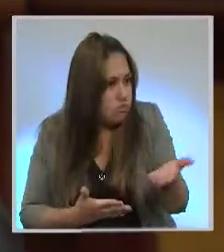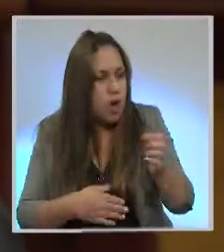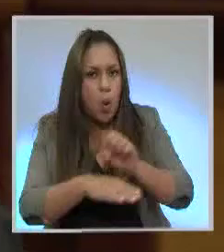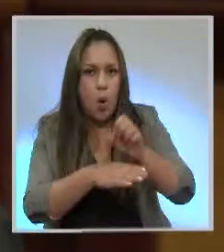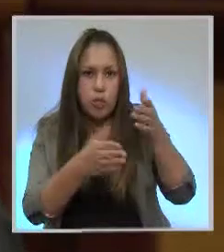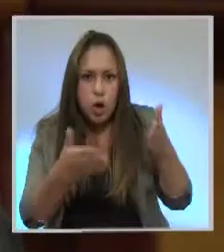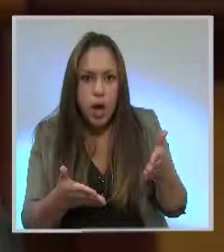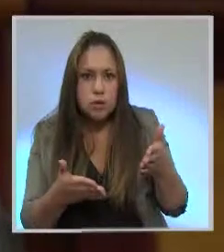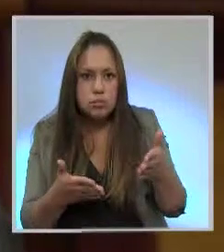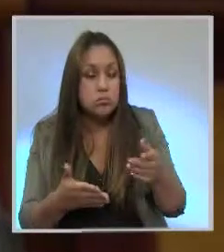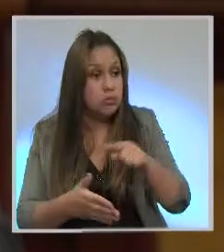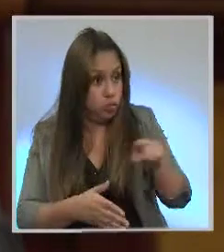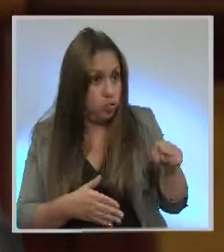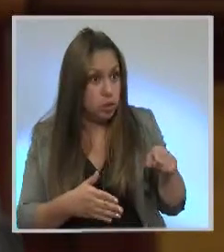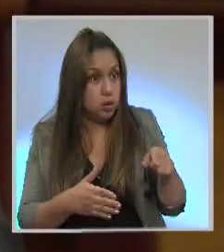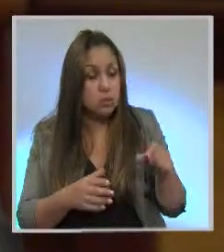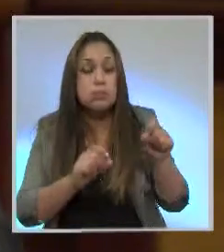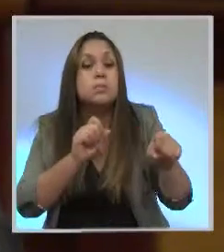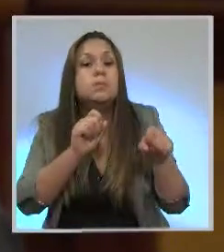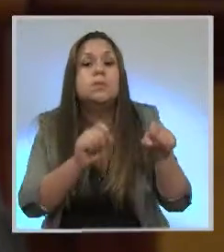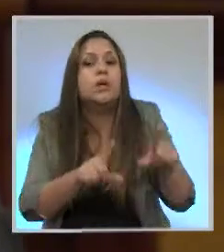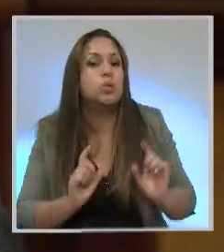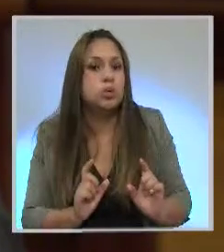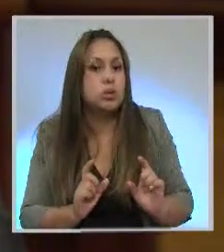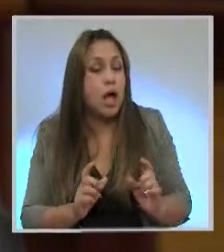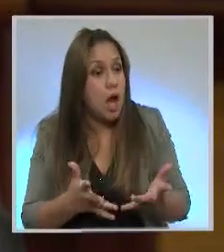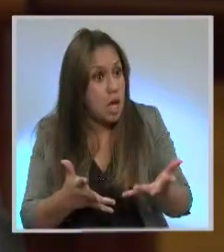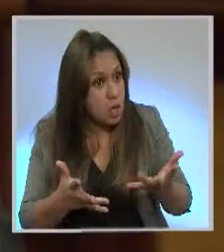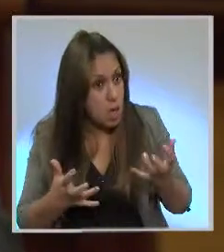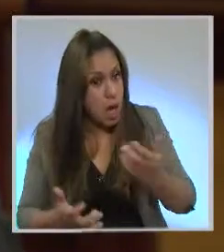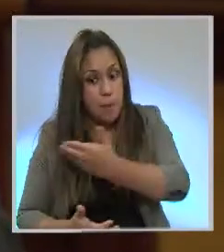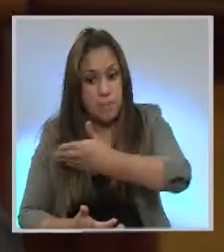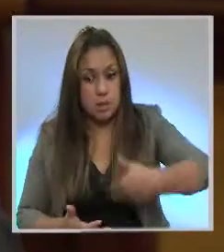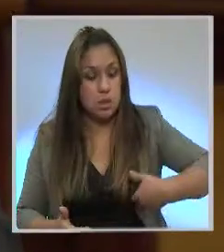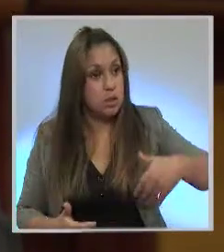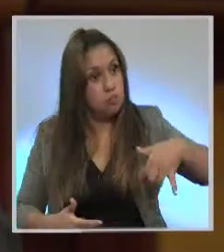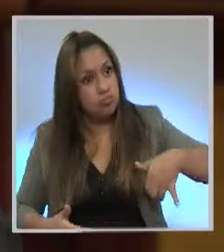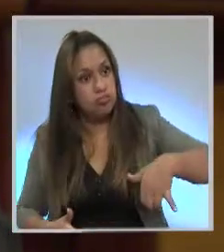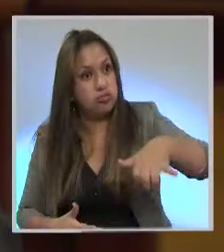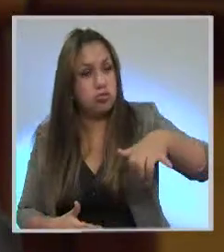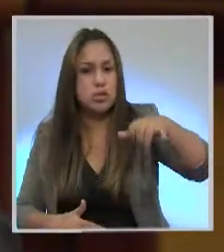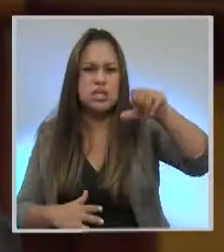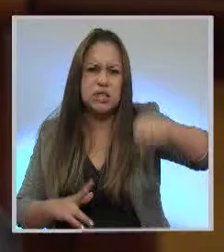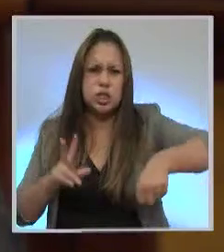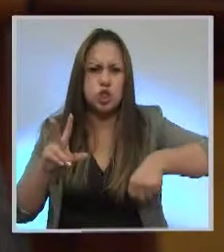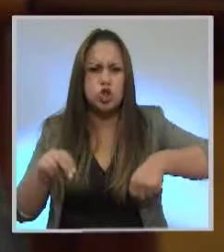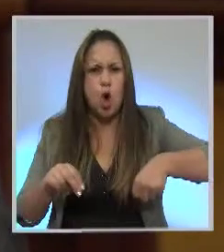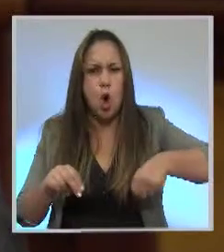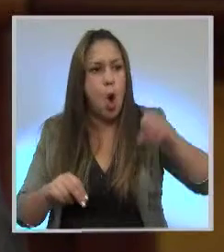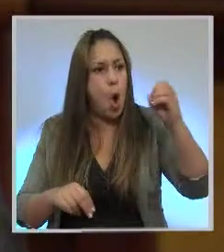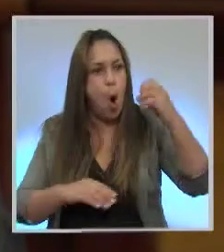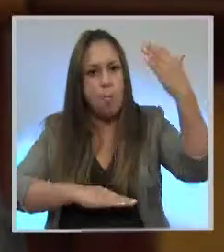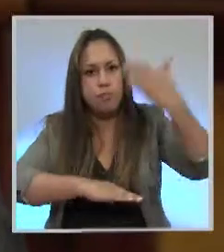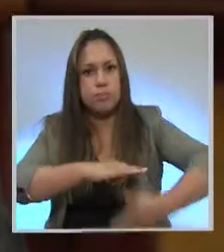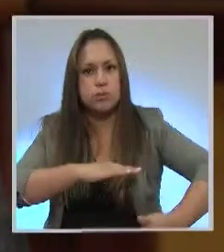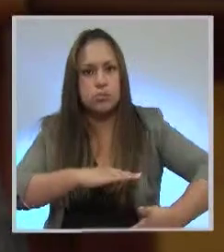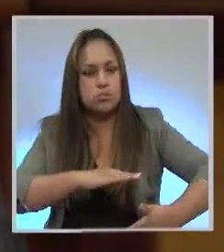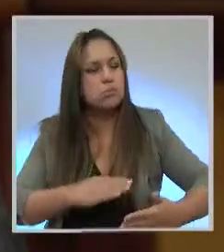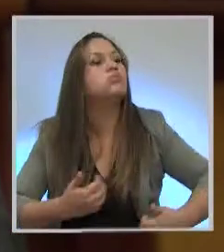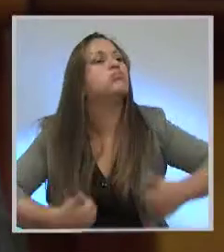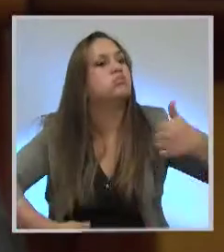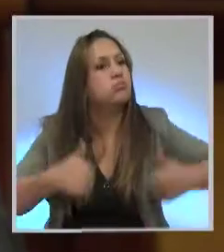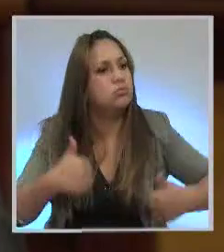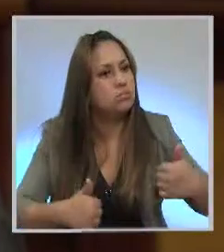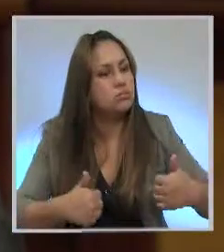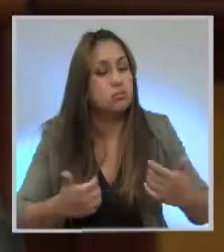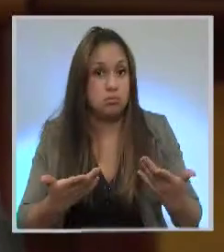¿por qué no aprovechar y consultarle al pueblo ceborano, a quien sí se lo consultó para aprobar la Constitución del 2008 y